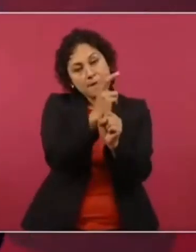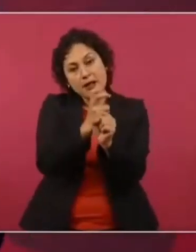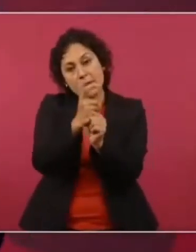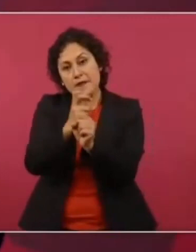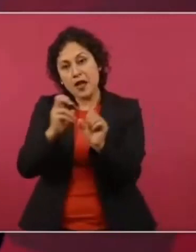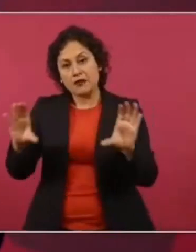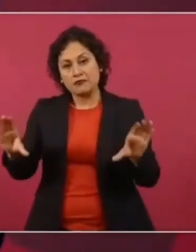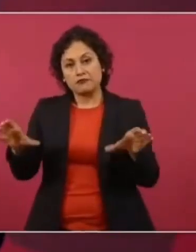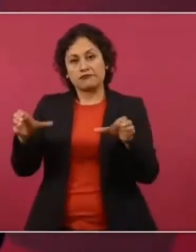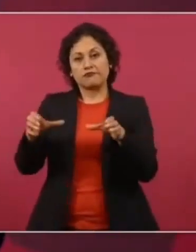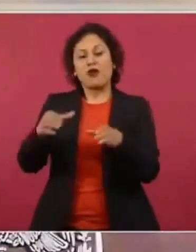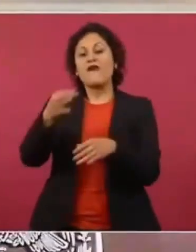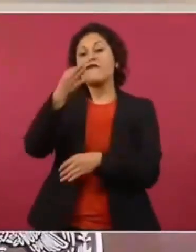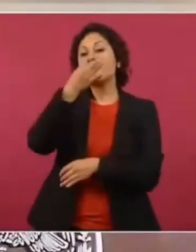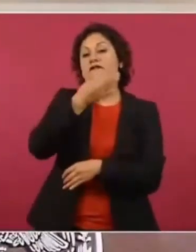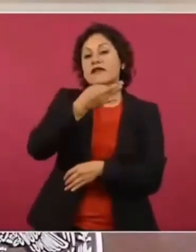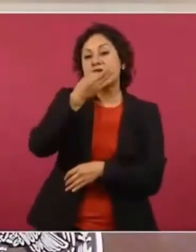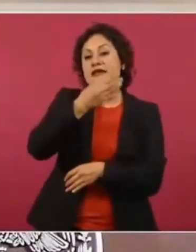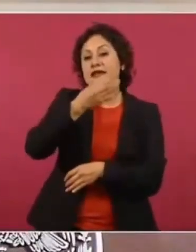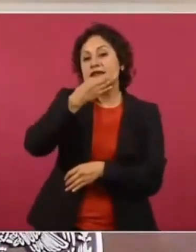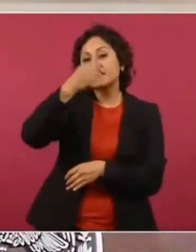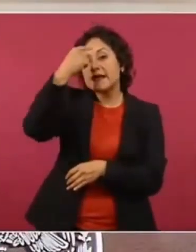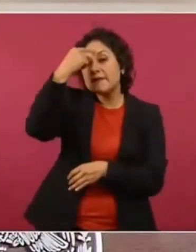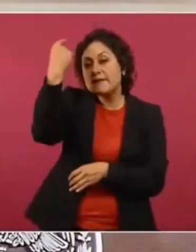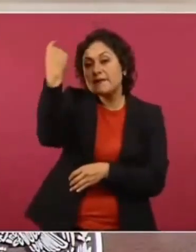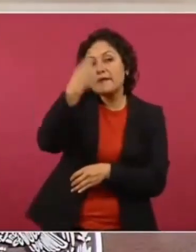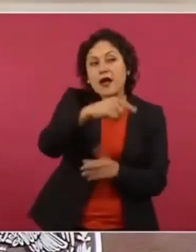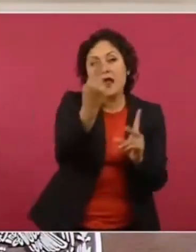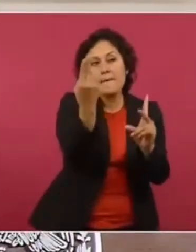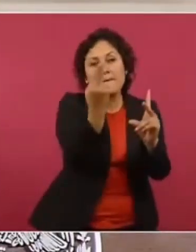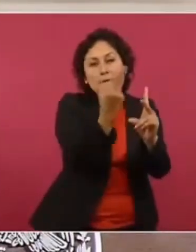y los matan a todos.